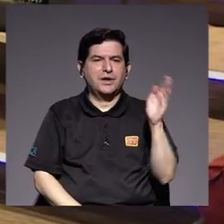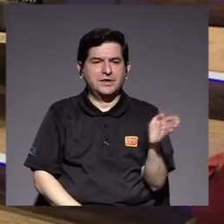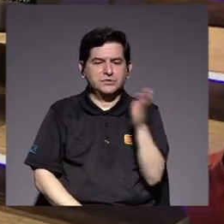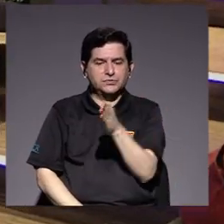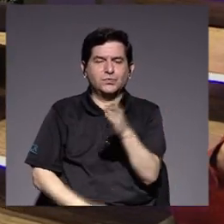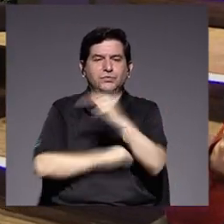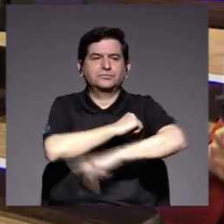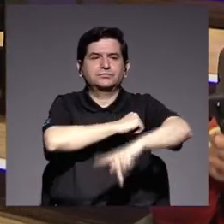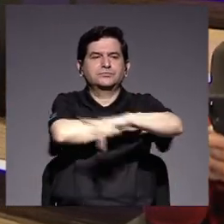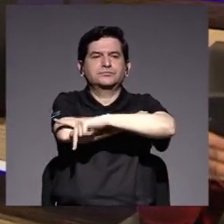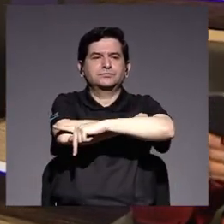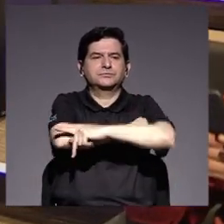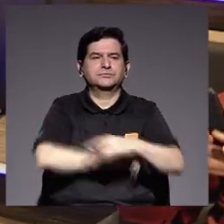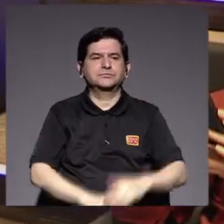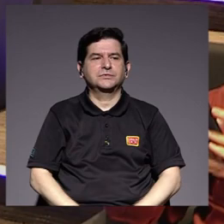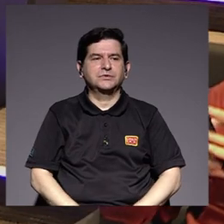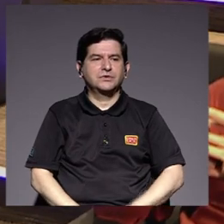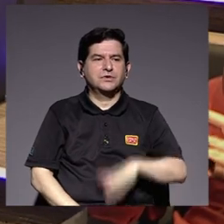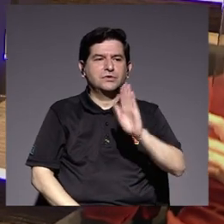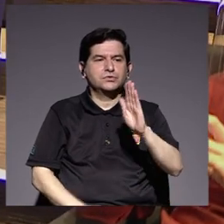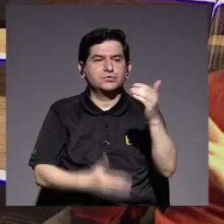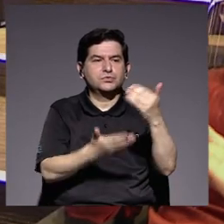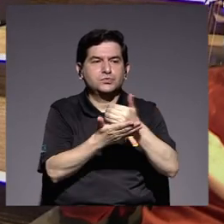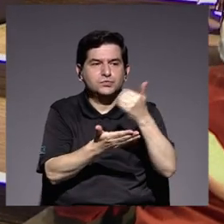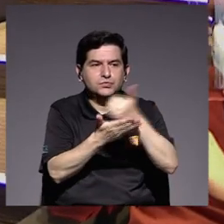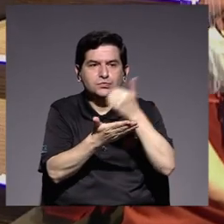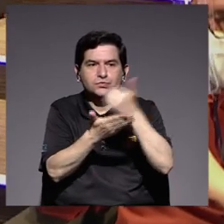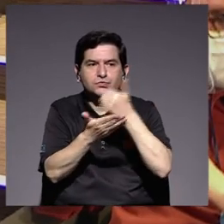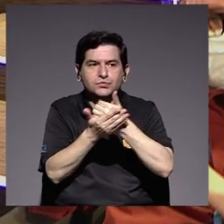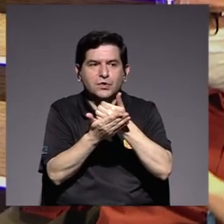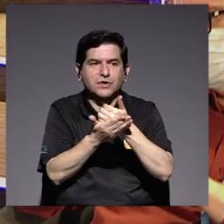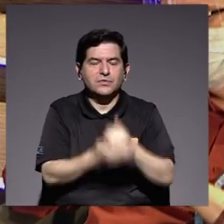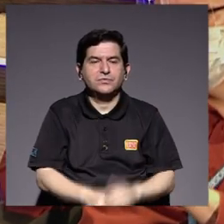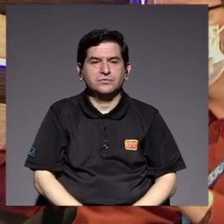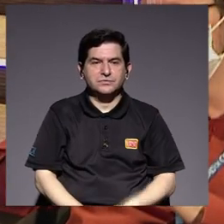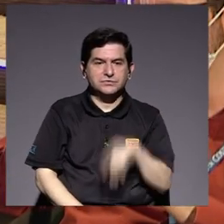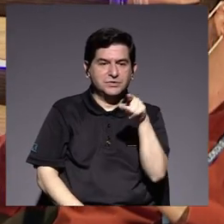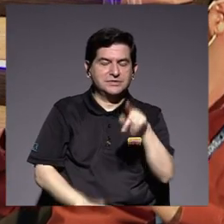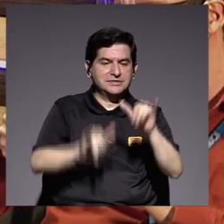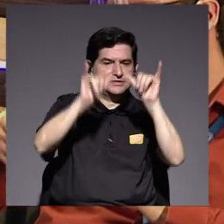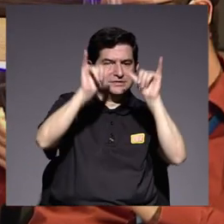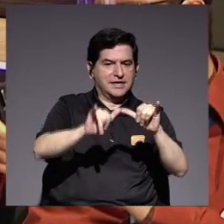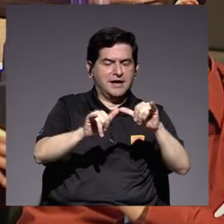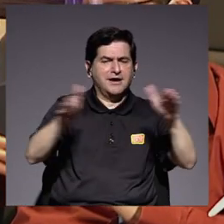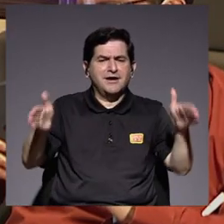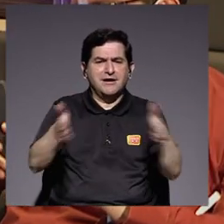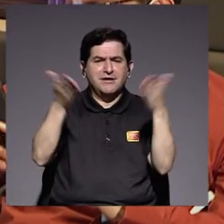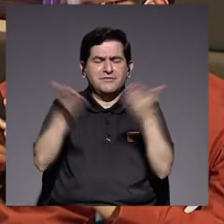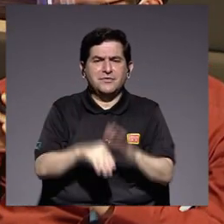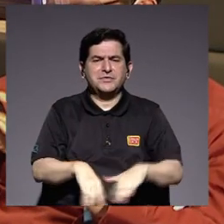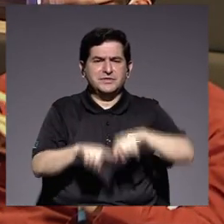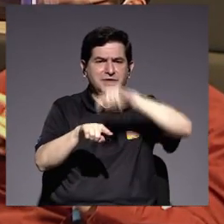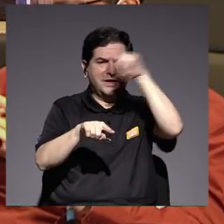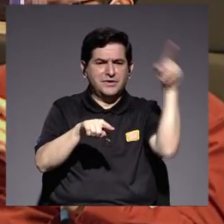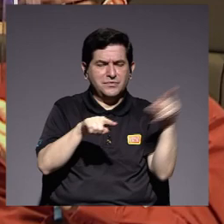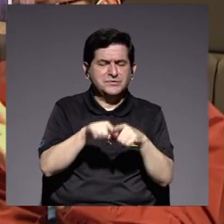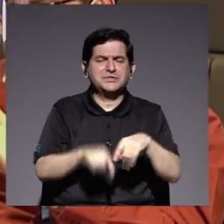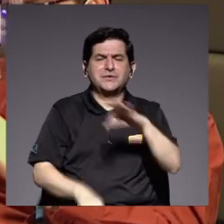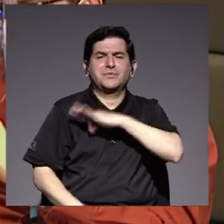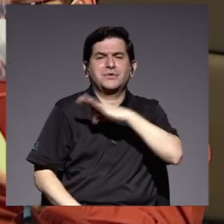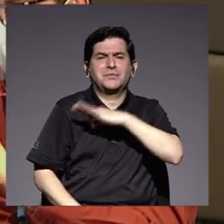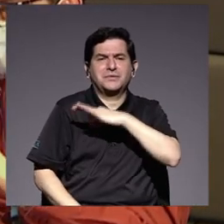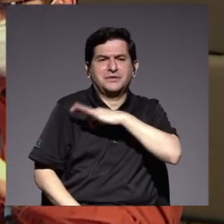país y cuyos recursos se han quedado precisamente allí fomentando un círculo virtuoso favorable